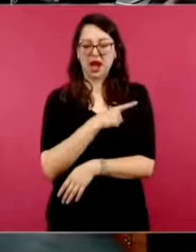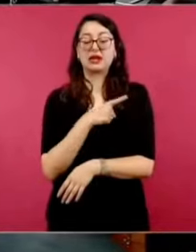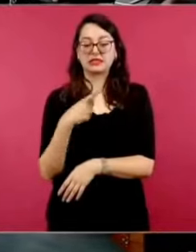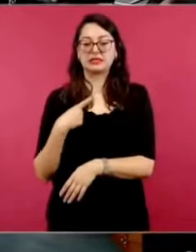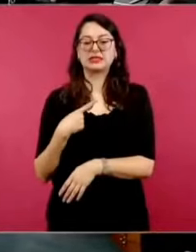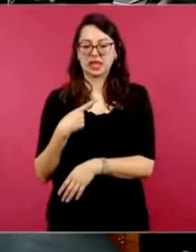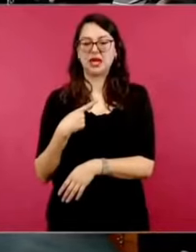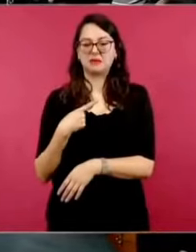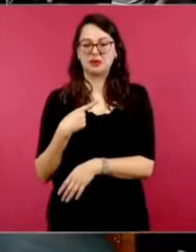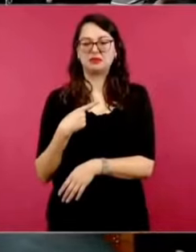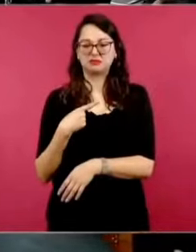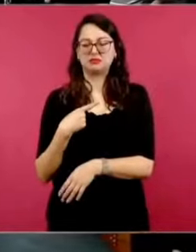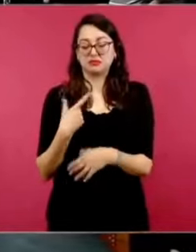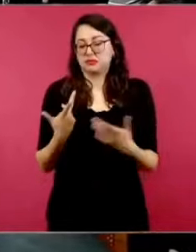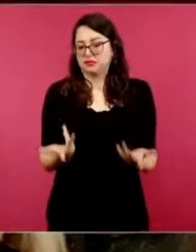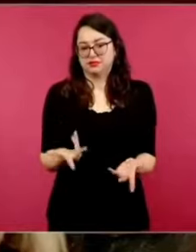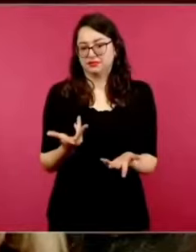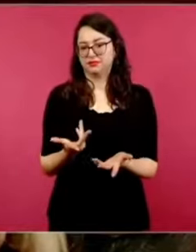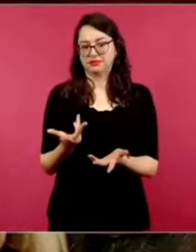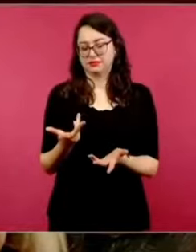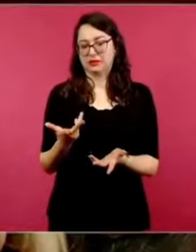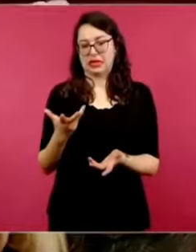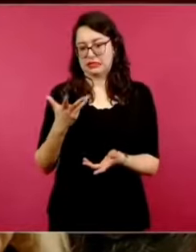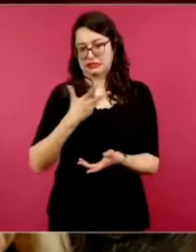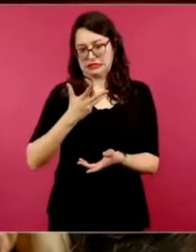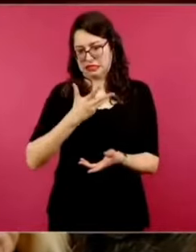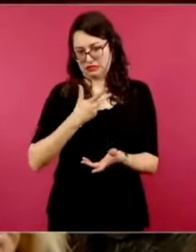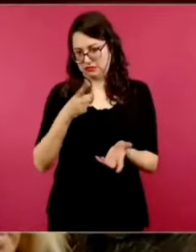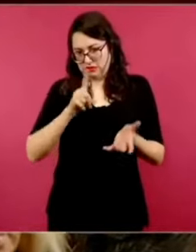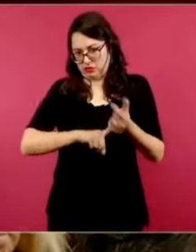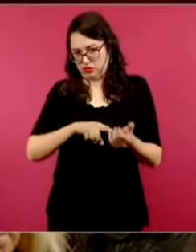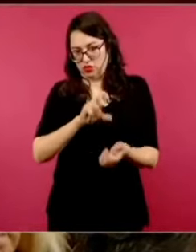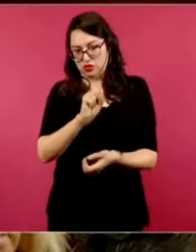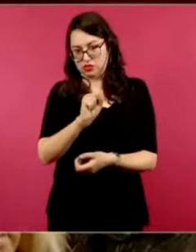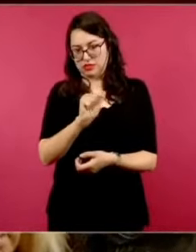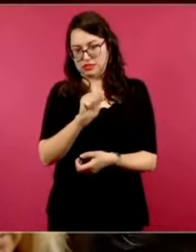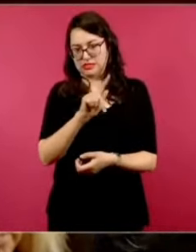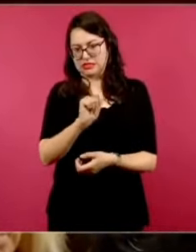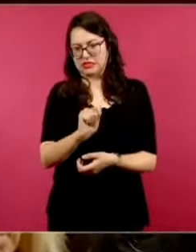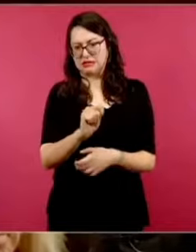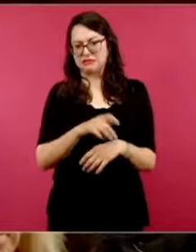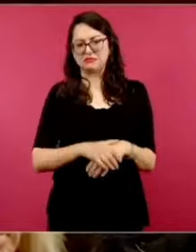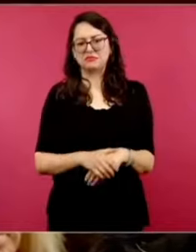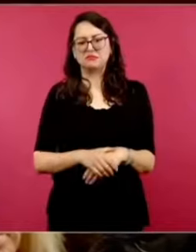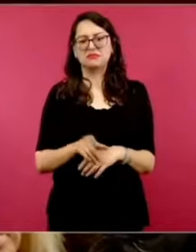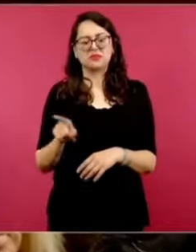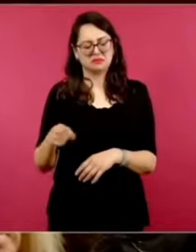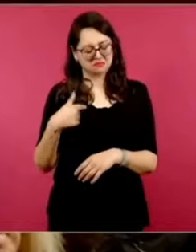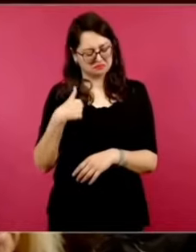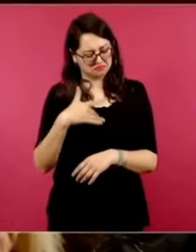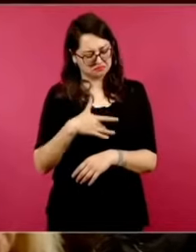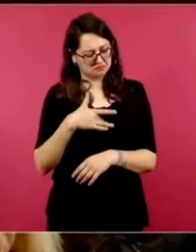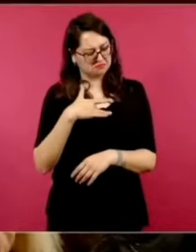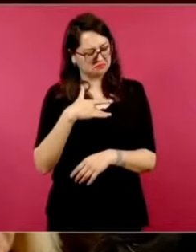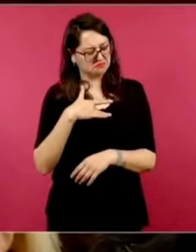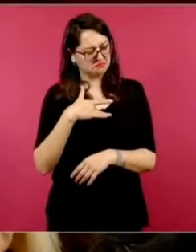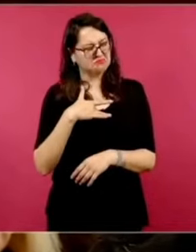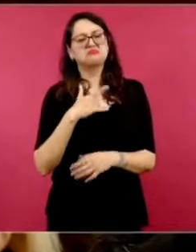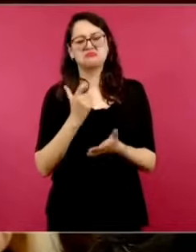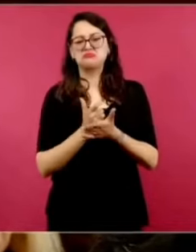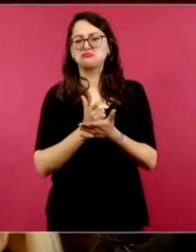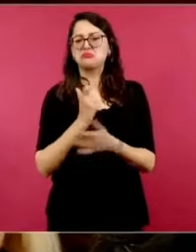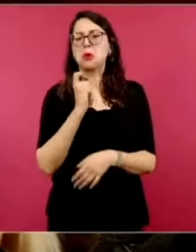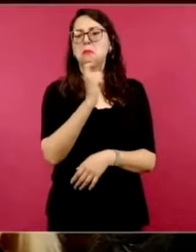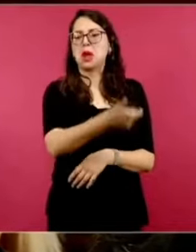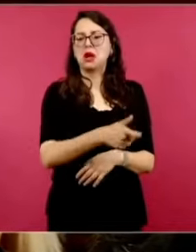seguramente registrada en el pago de esto. Pero lo hizo por su abuelo, por su padre,